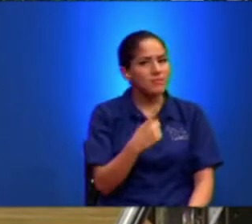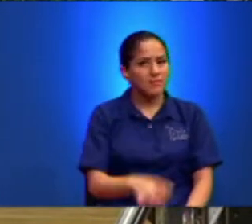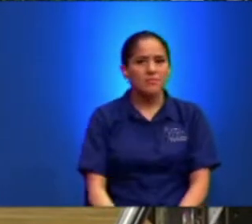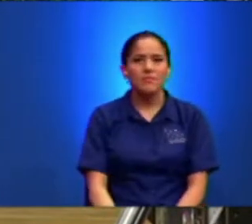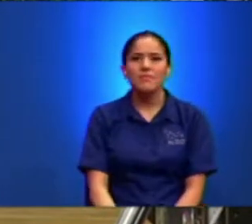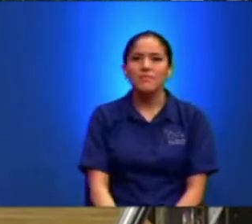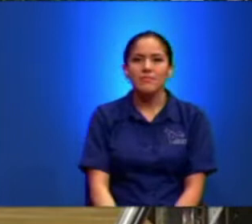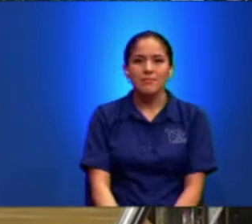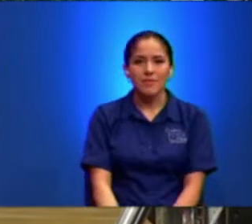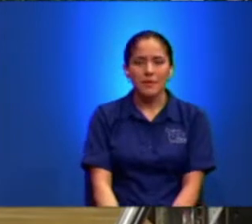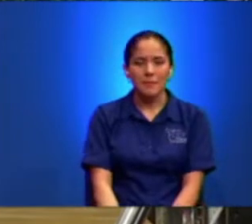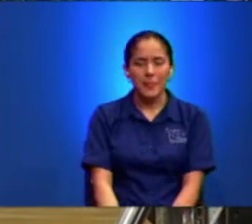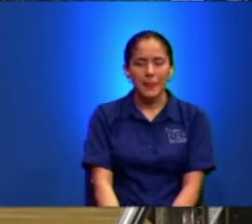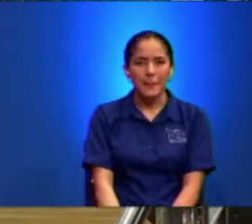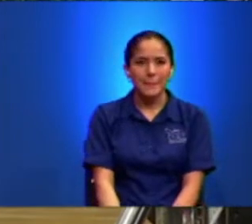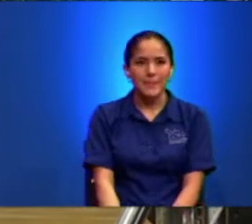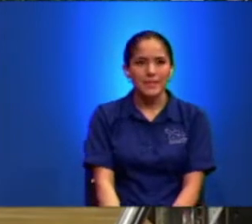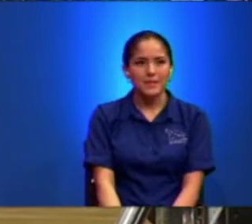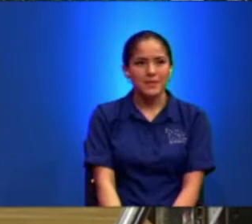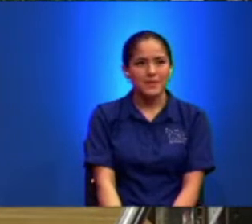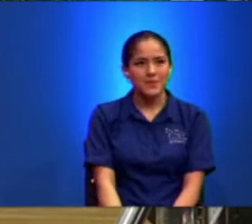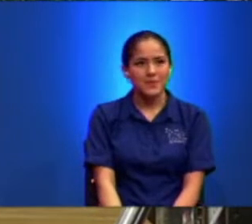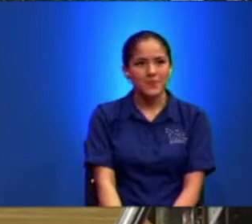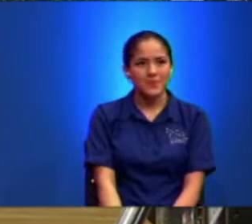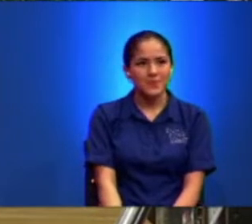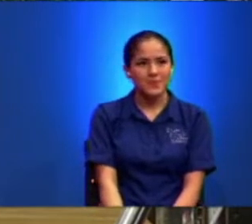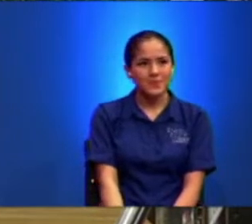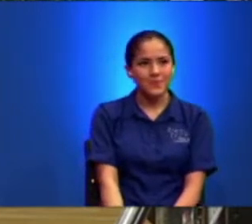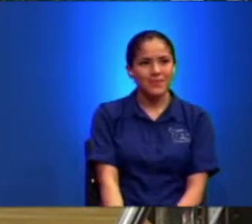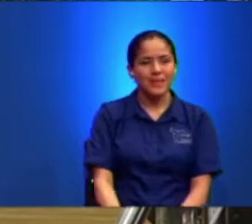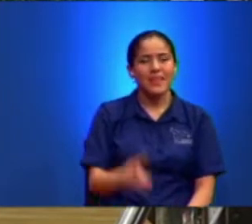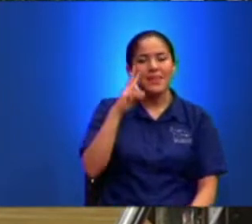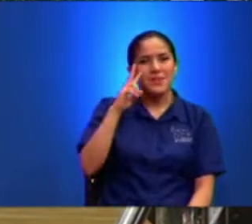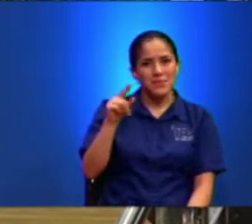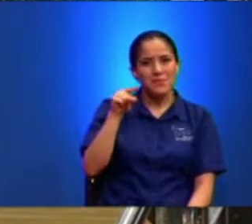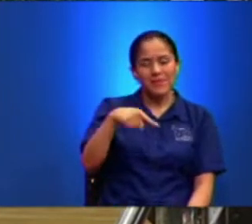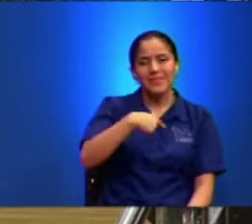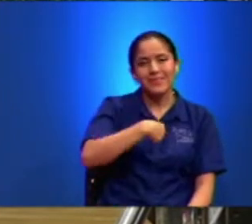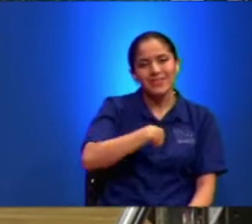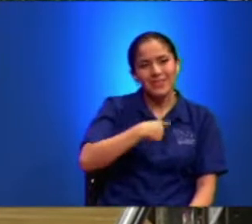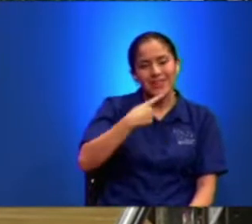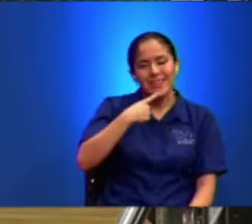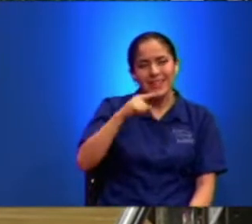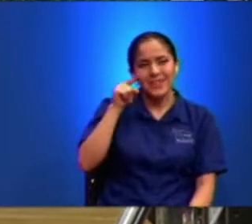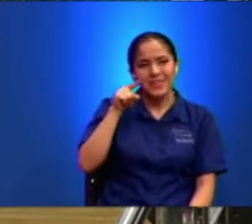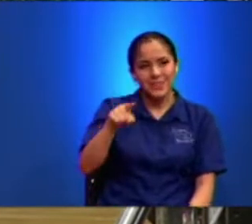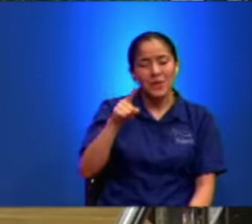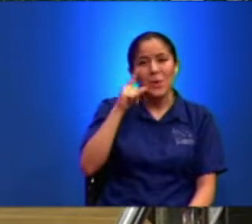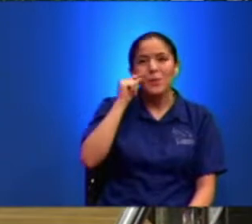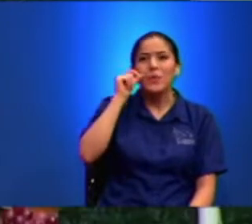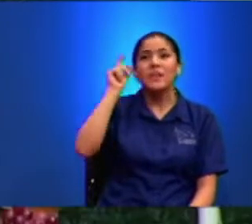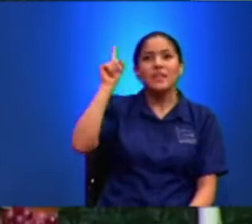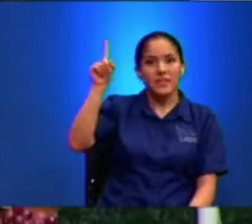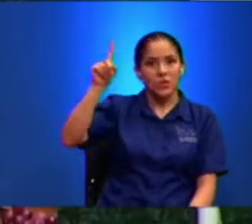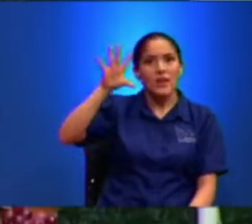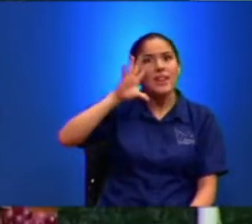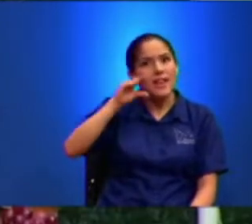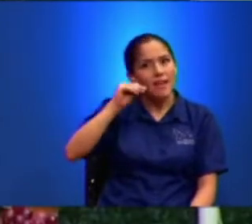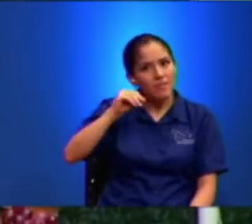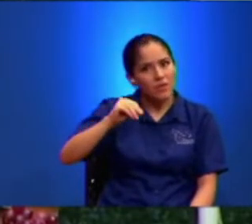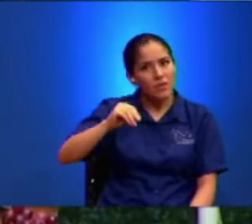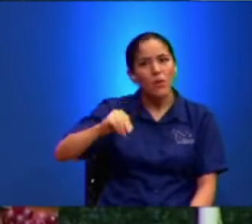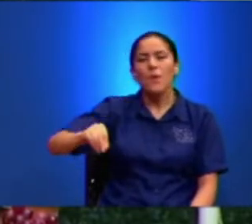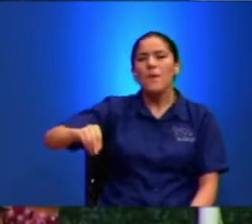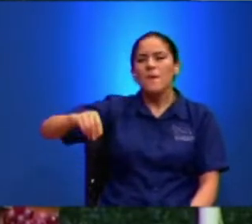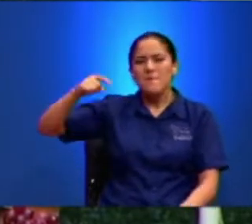Pero note usted Por eso Le hago Le hago ver esto Porque el Señor Si le habló Duro a Pedro